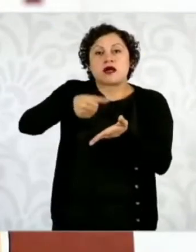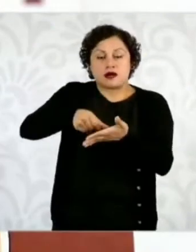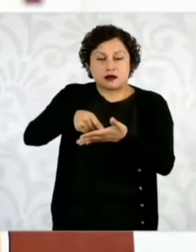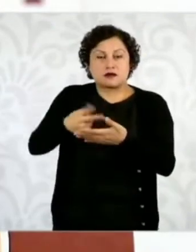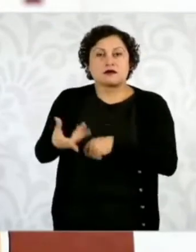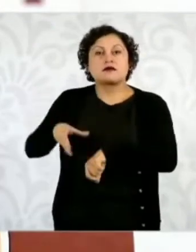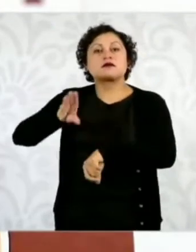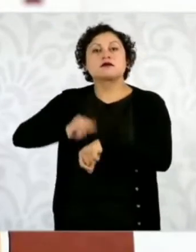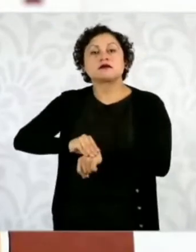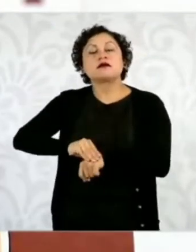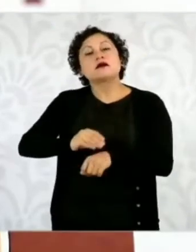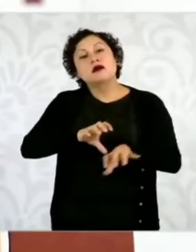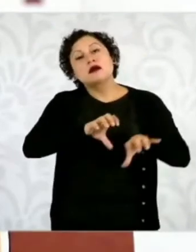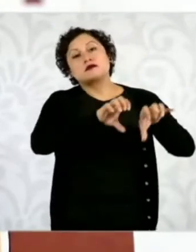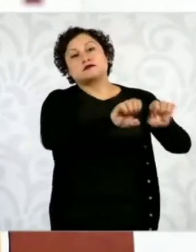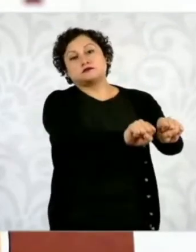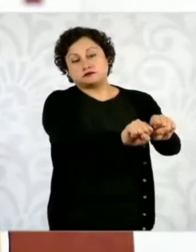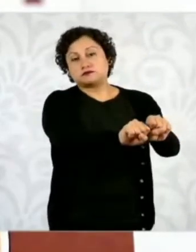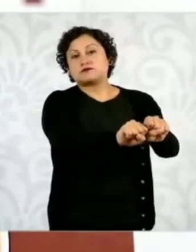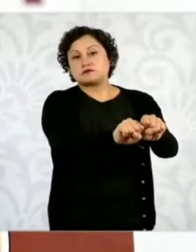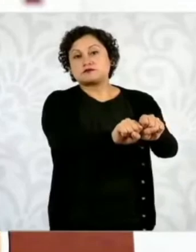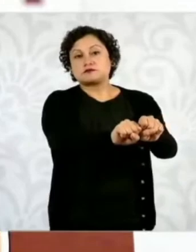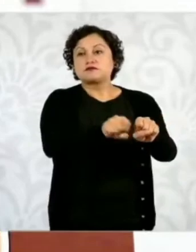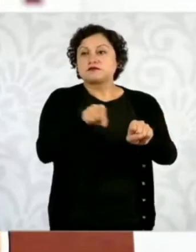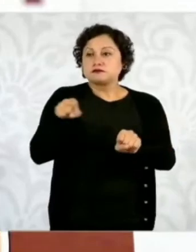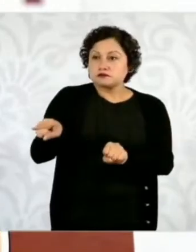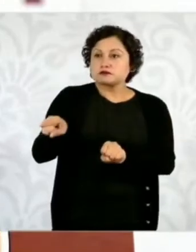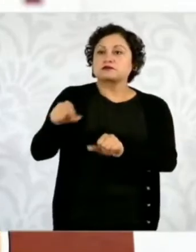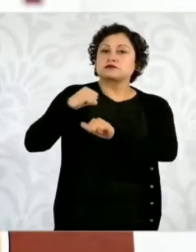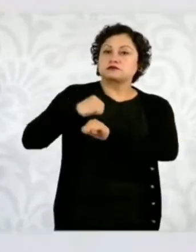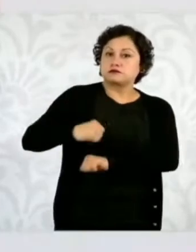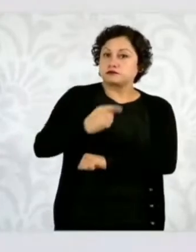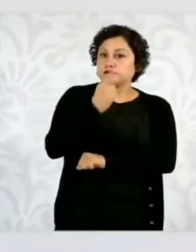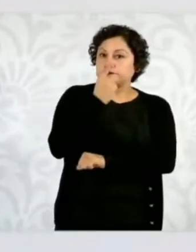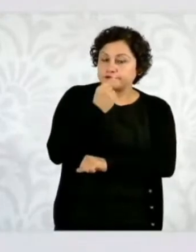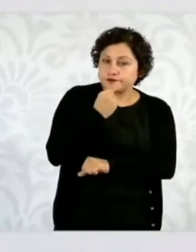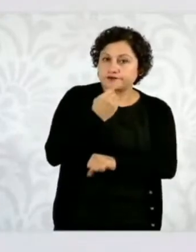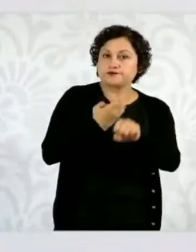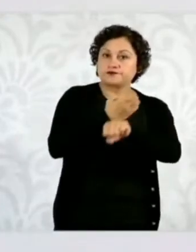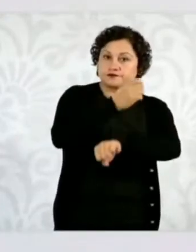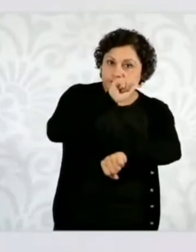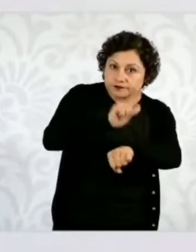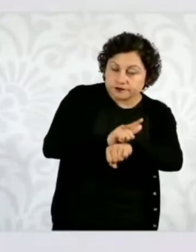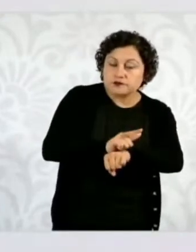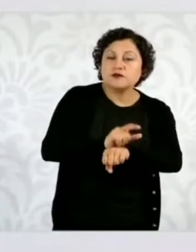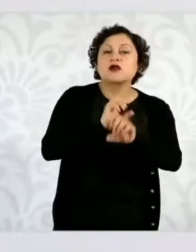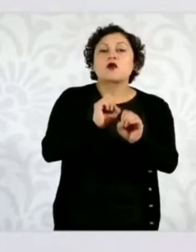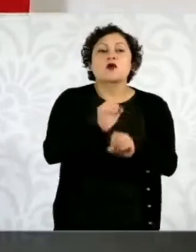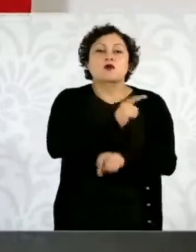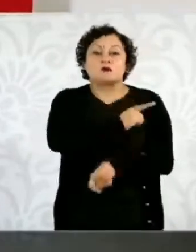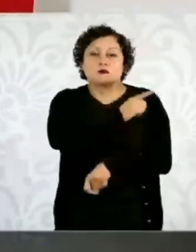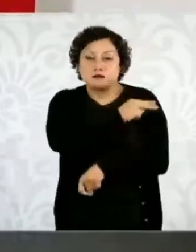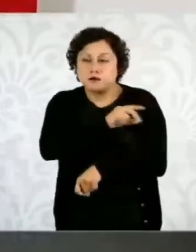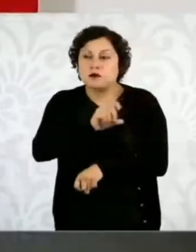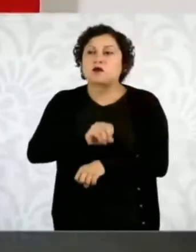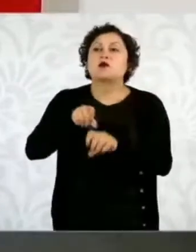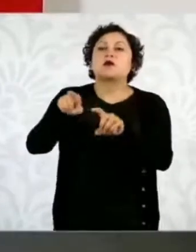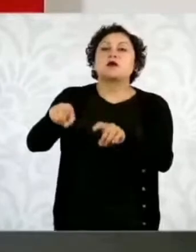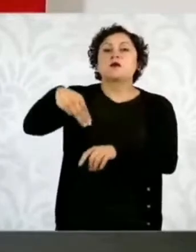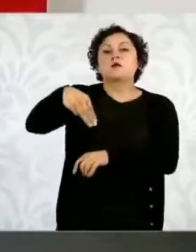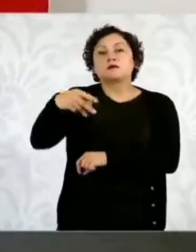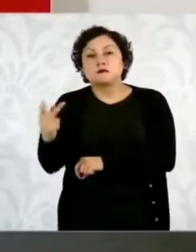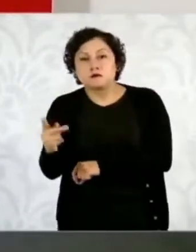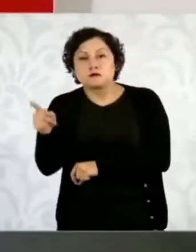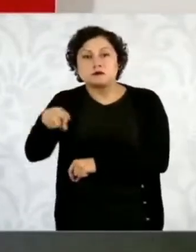o la propia policía ministerial, sea estatal o federal, quien hace la detención. Entonces,